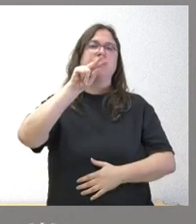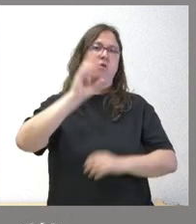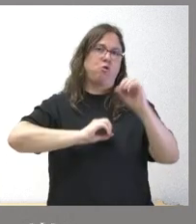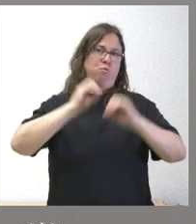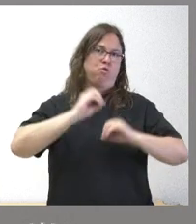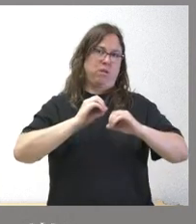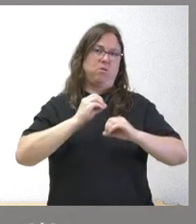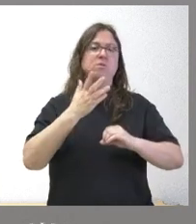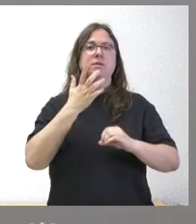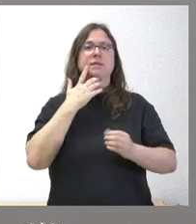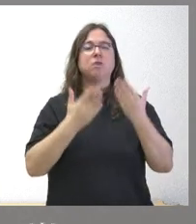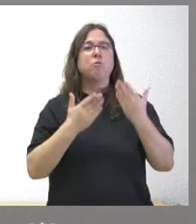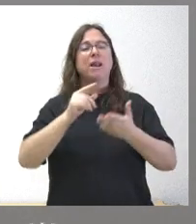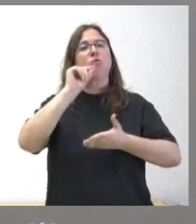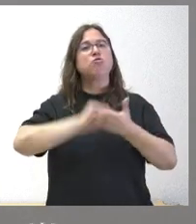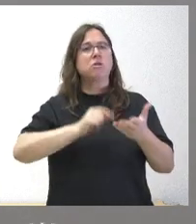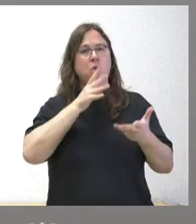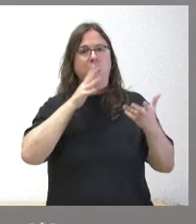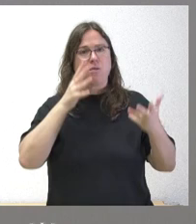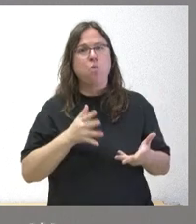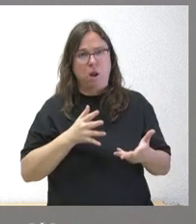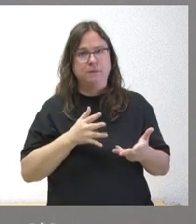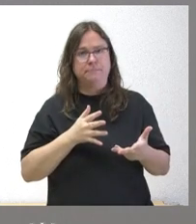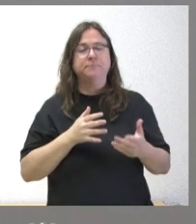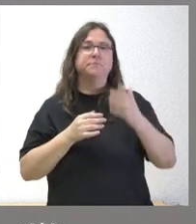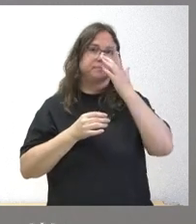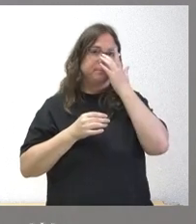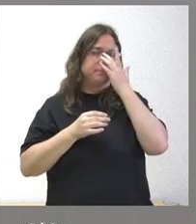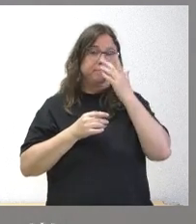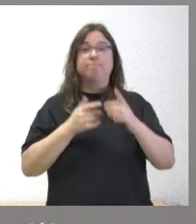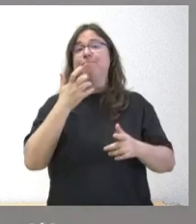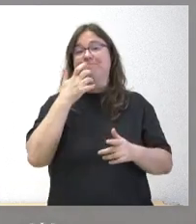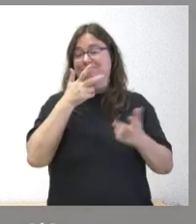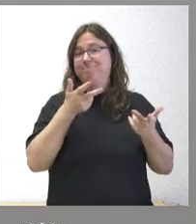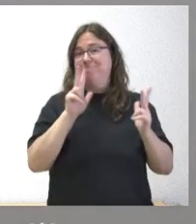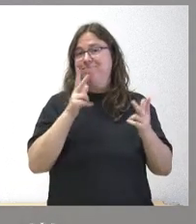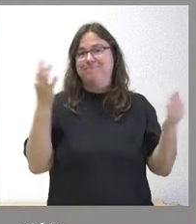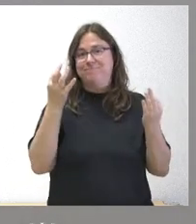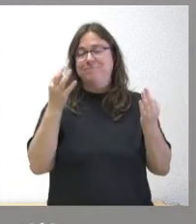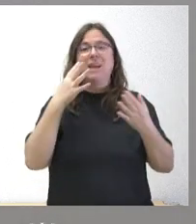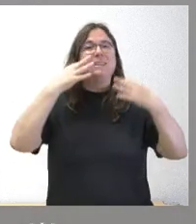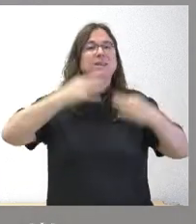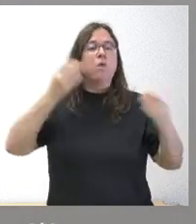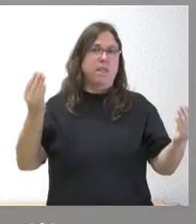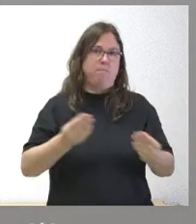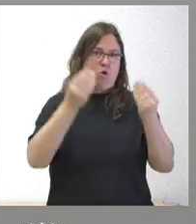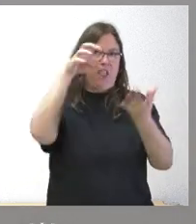relación con el contrato actualmente vigente, lo que permite mejorar la seguridad en este centro.